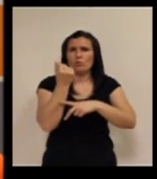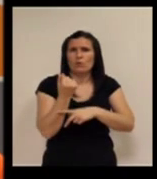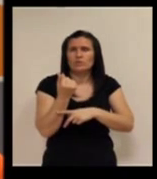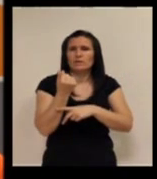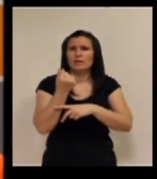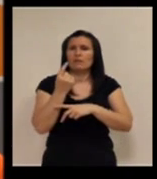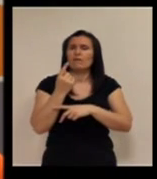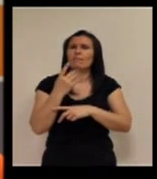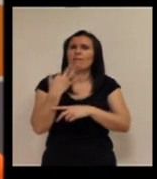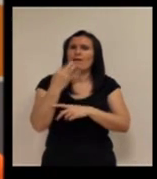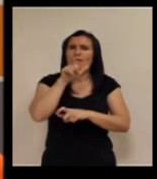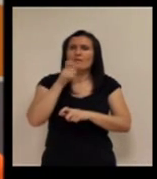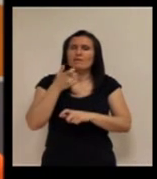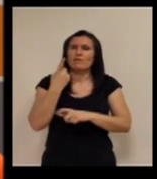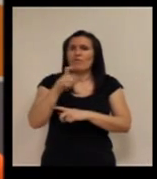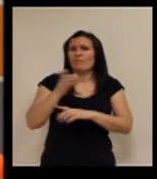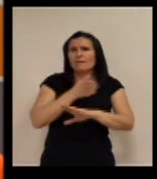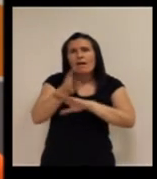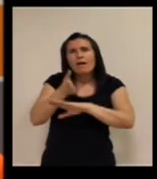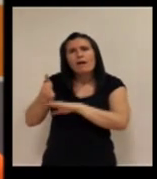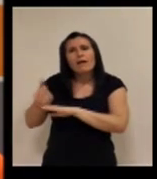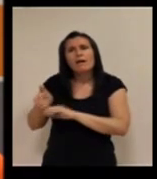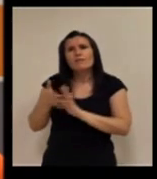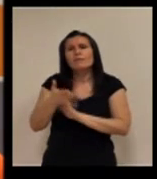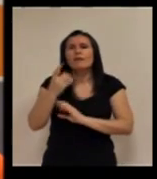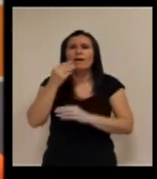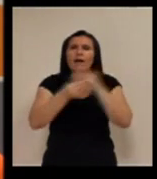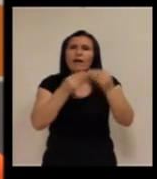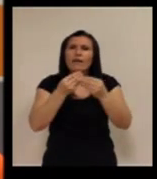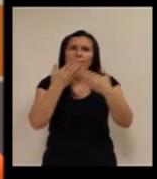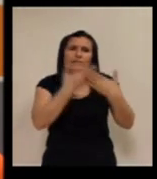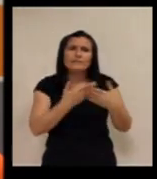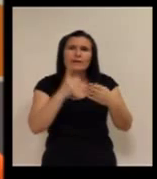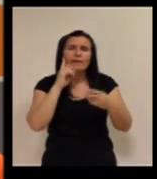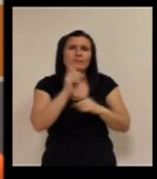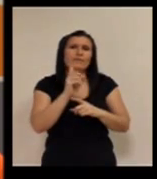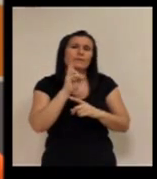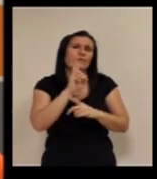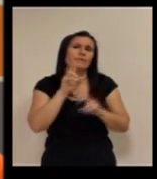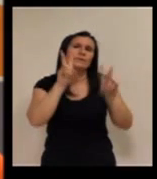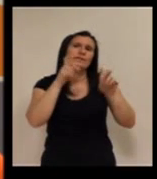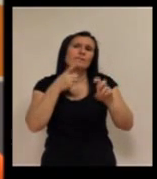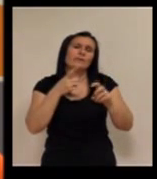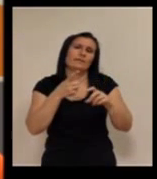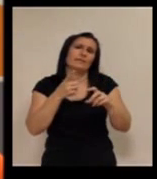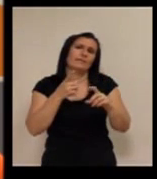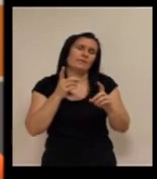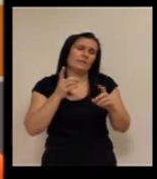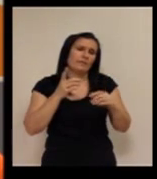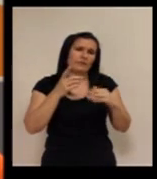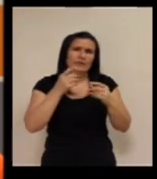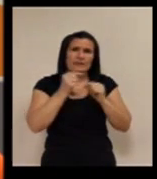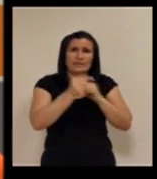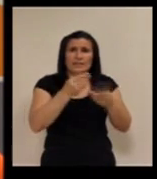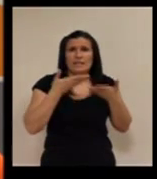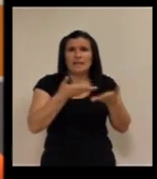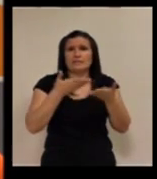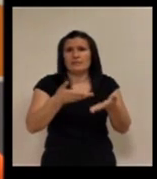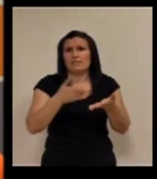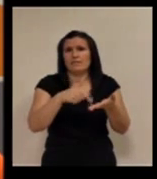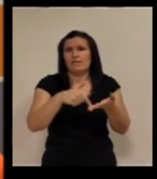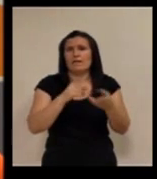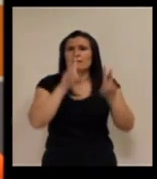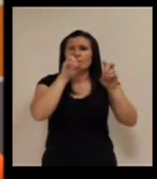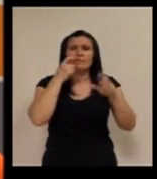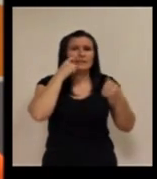costes y de tiempo y para la propia persona de desplazamientos el hecho de hacer un enfoque preventivo de la teleasistencia a nivel sanitario